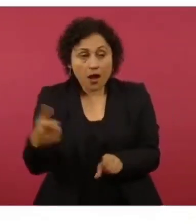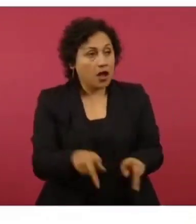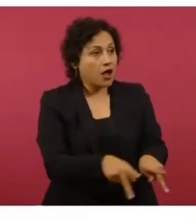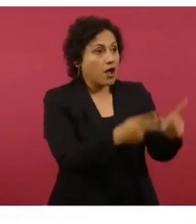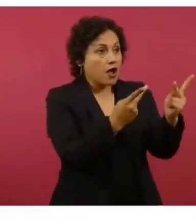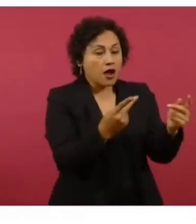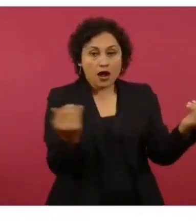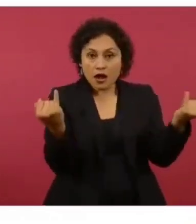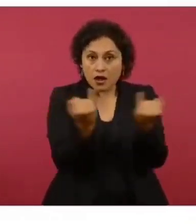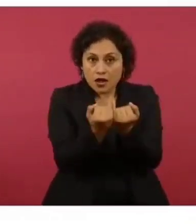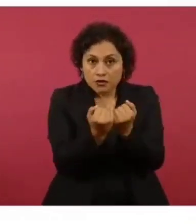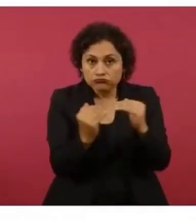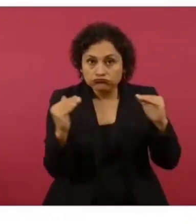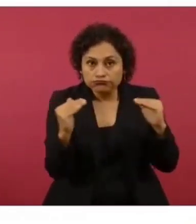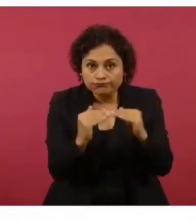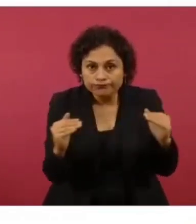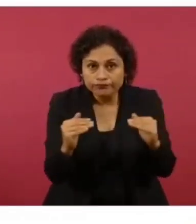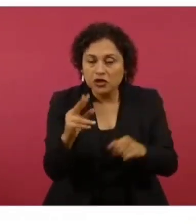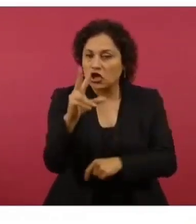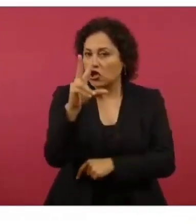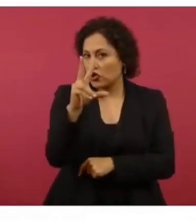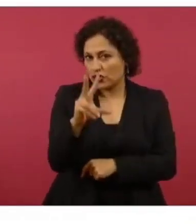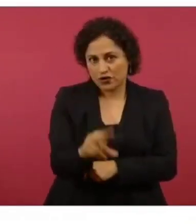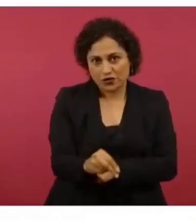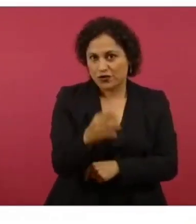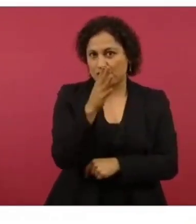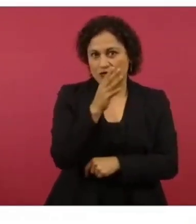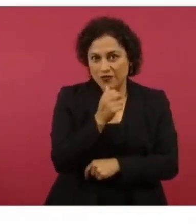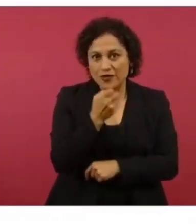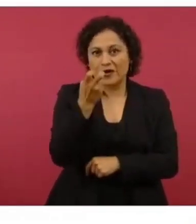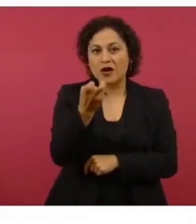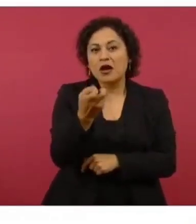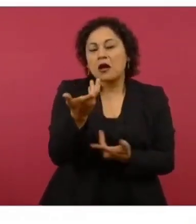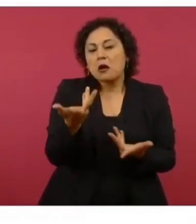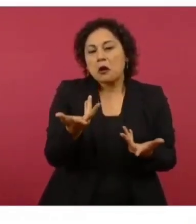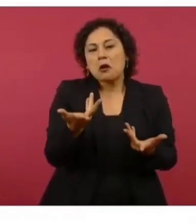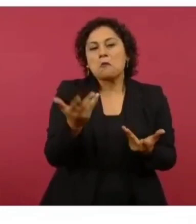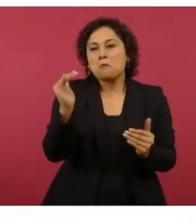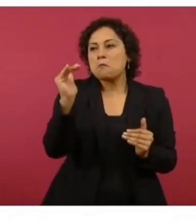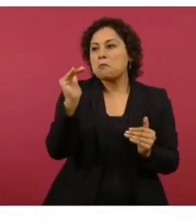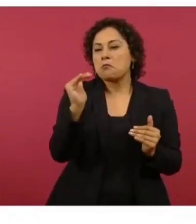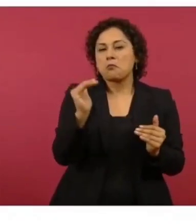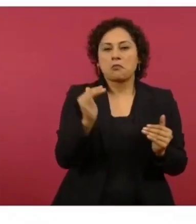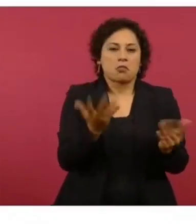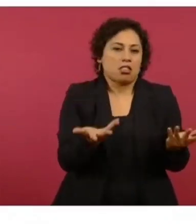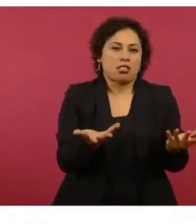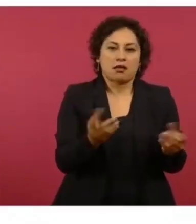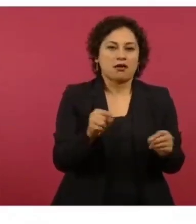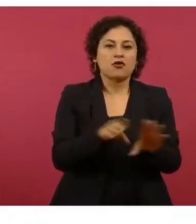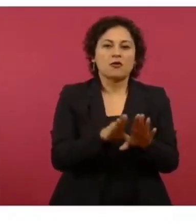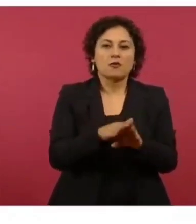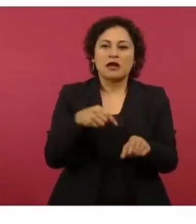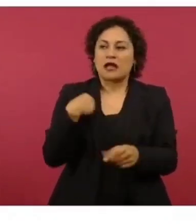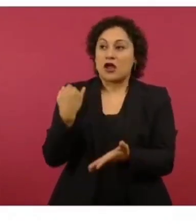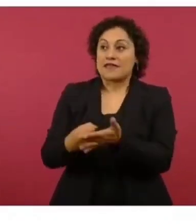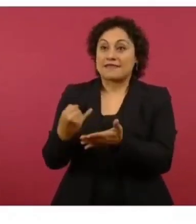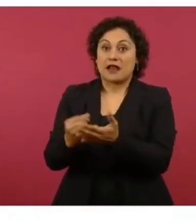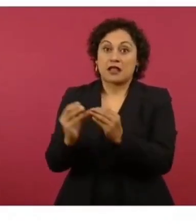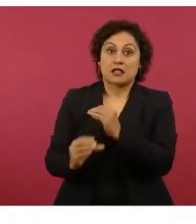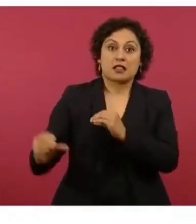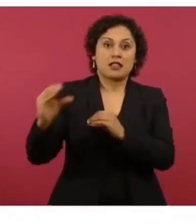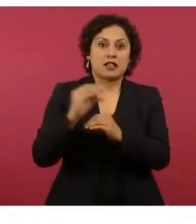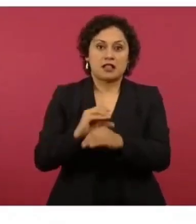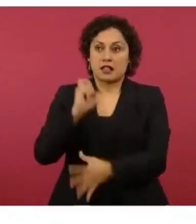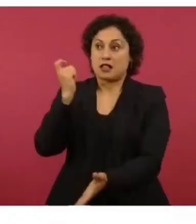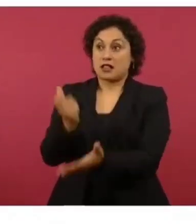vender al 100% de lo que te costó a ti. Mucho menos en lo que te salió incluyendo el interés. Ahí sí no le inventas,